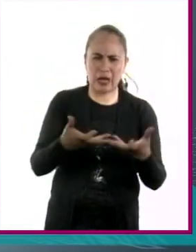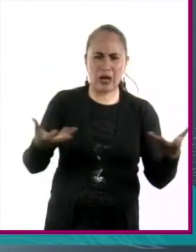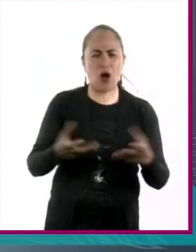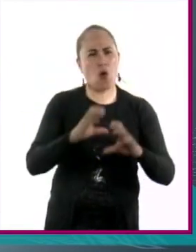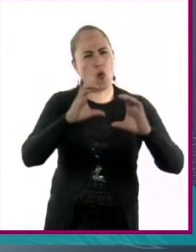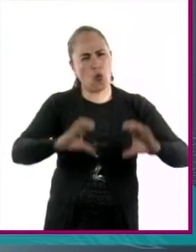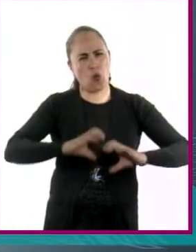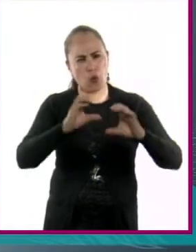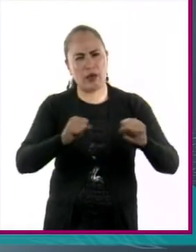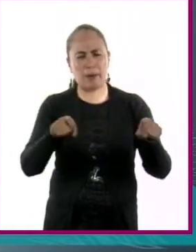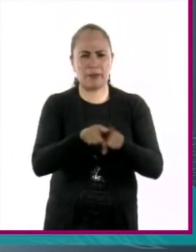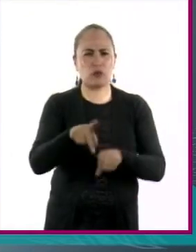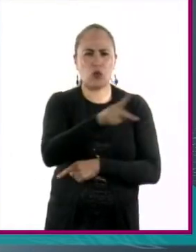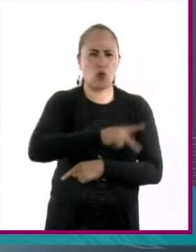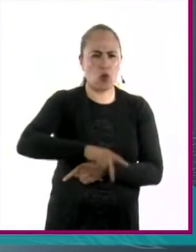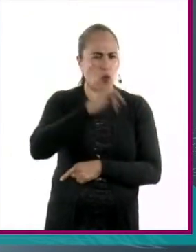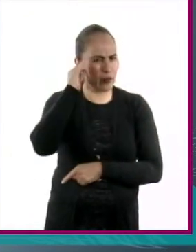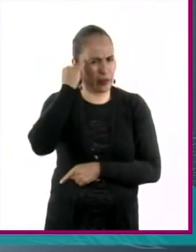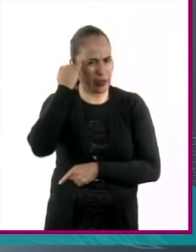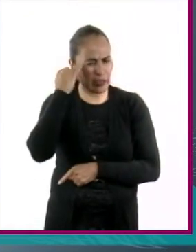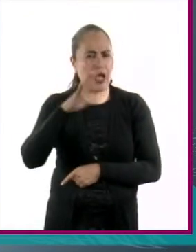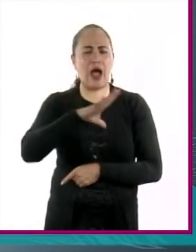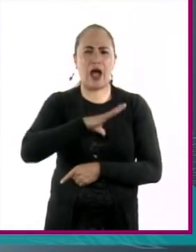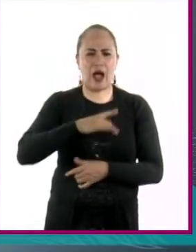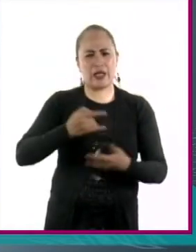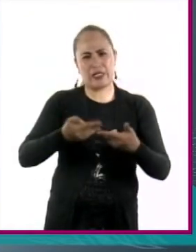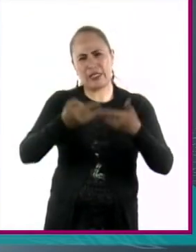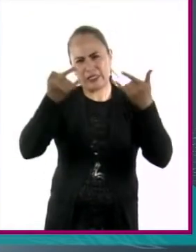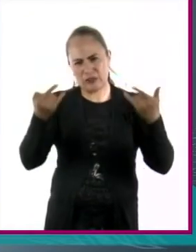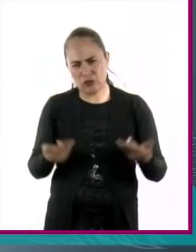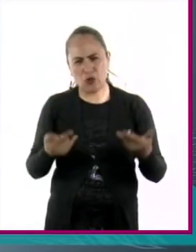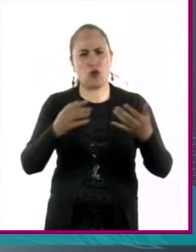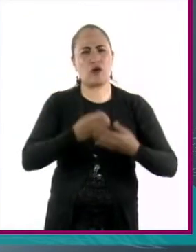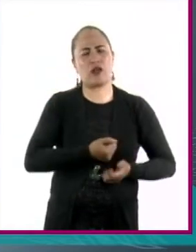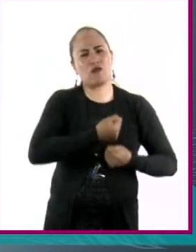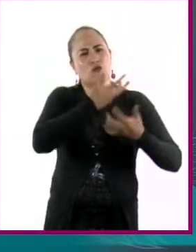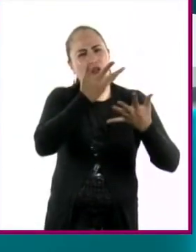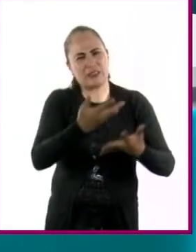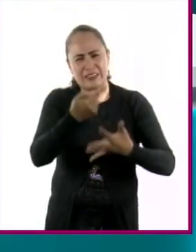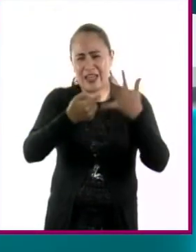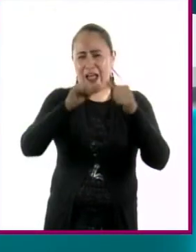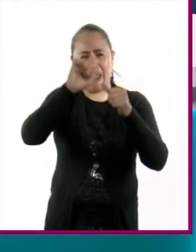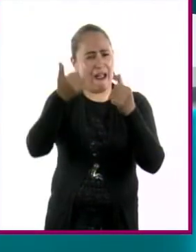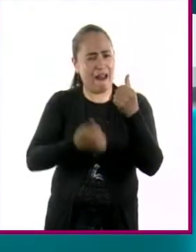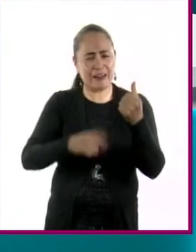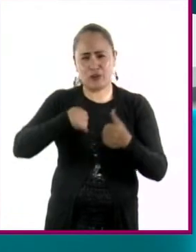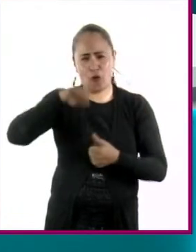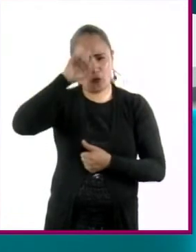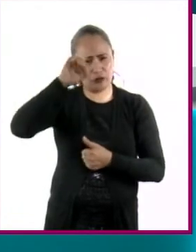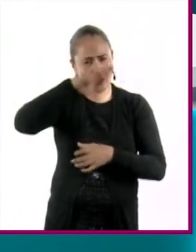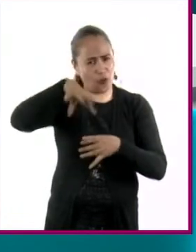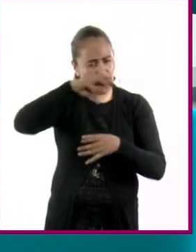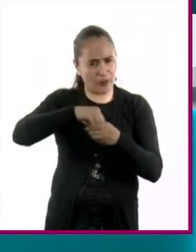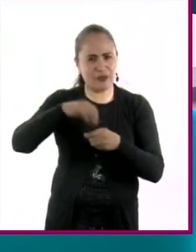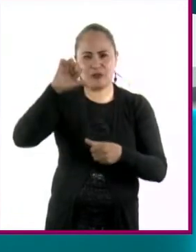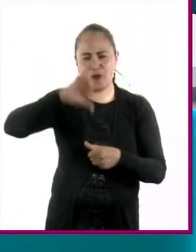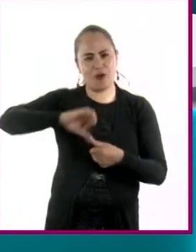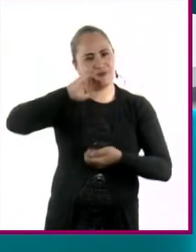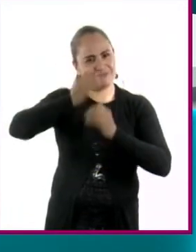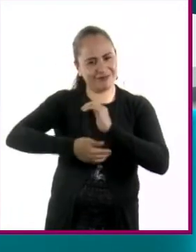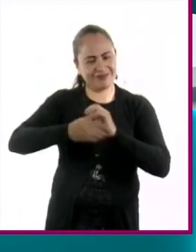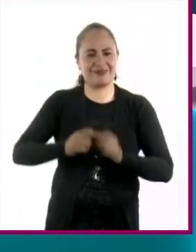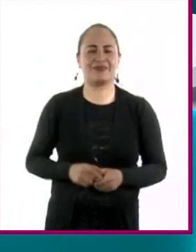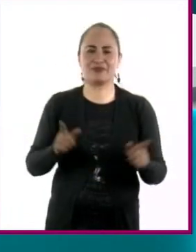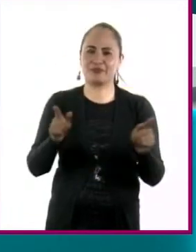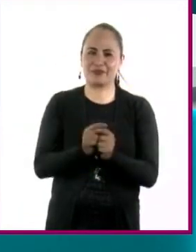sus pueblos originarios. Hay cuentos, poesía y arte, así que se los recomiendo todo. Eso es todo por hoy. Gracias por estar aquí y nos